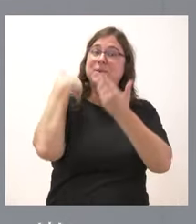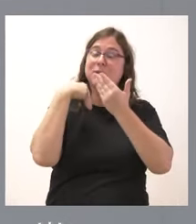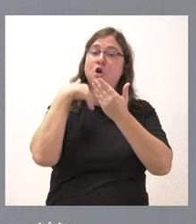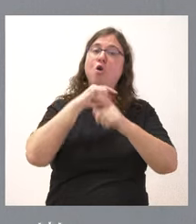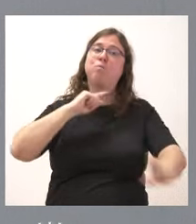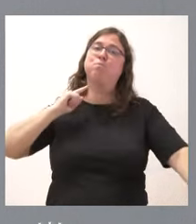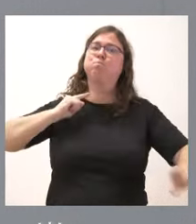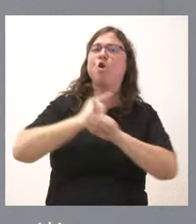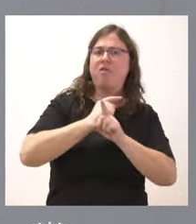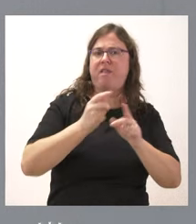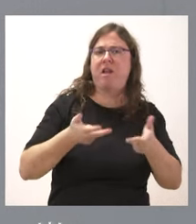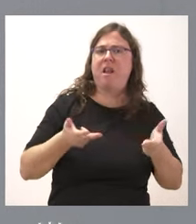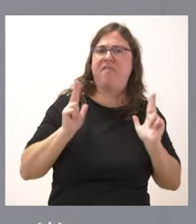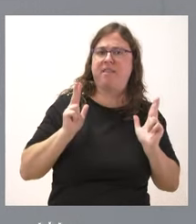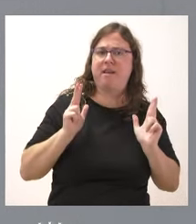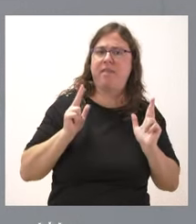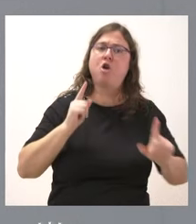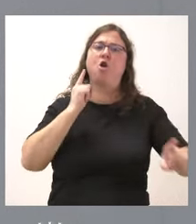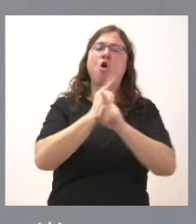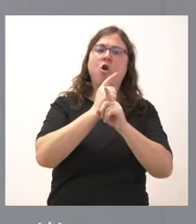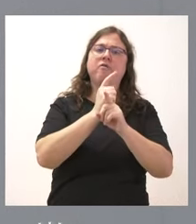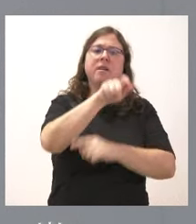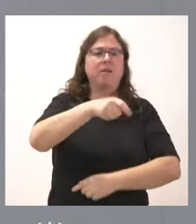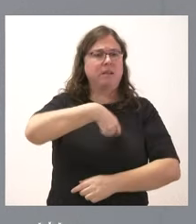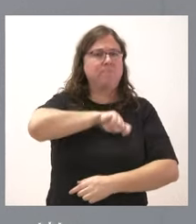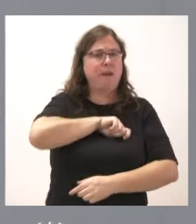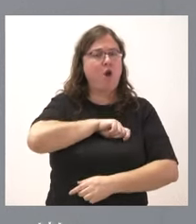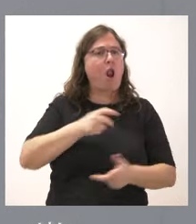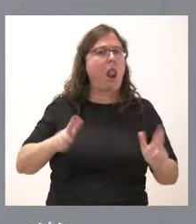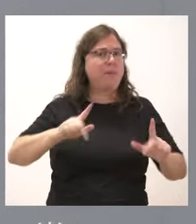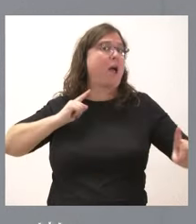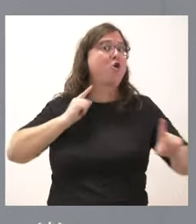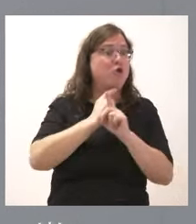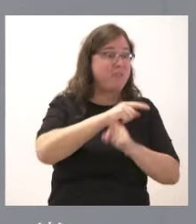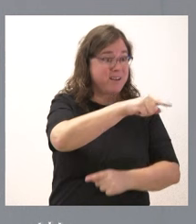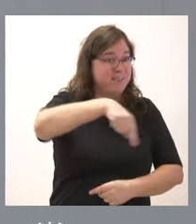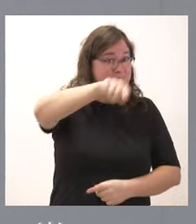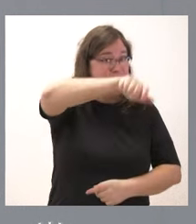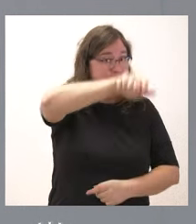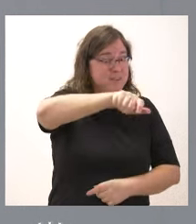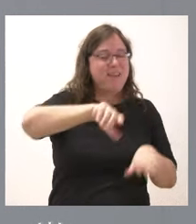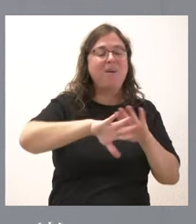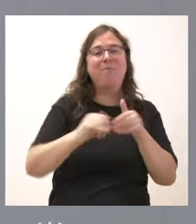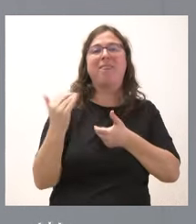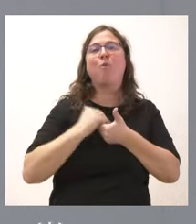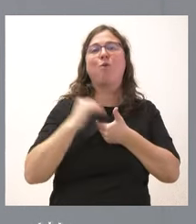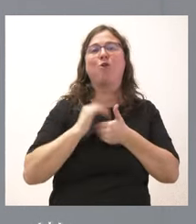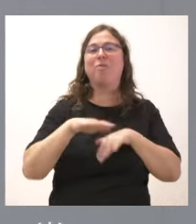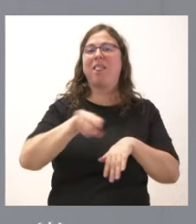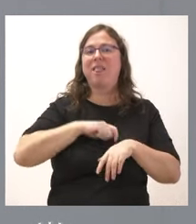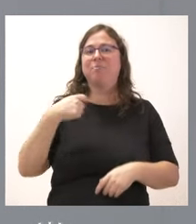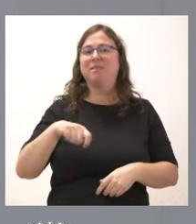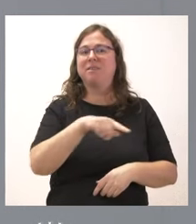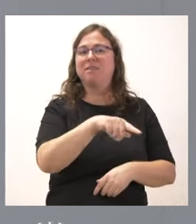libertad y contra la igualdad de todos los españoles. Y esas personas hoy, a cambio de unos votos para una investidura, quieren